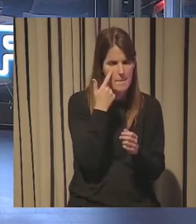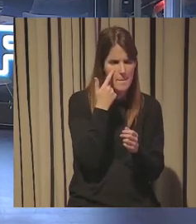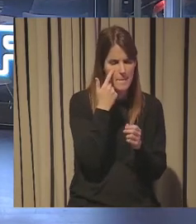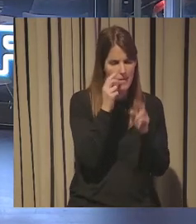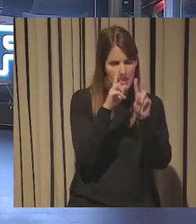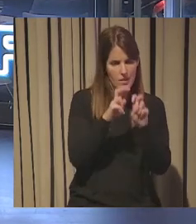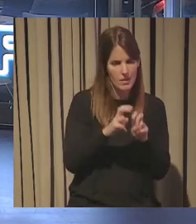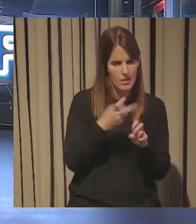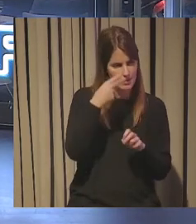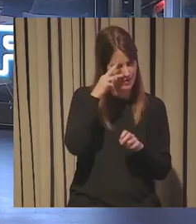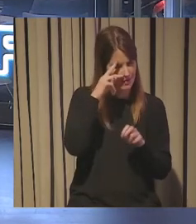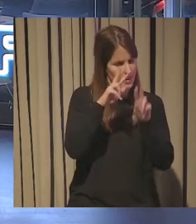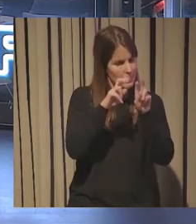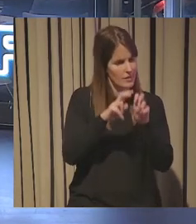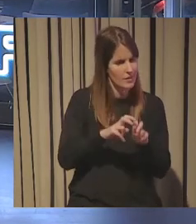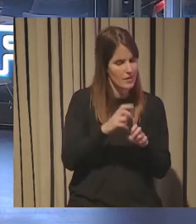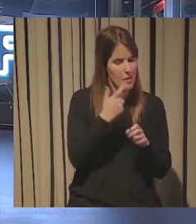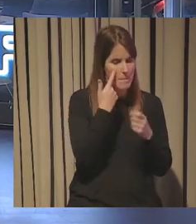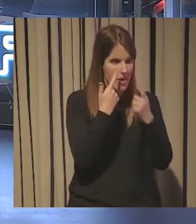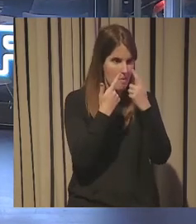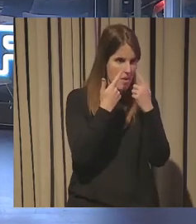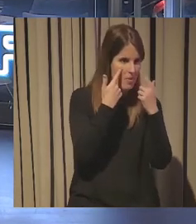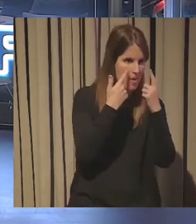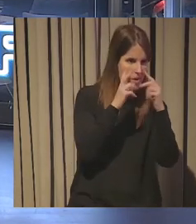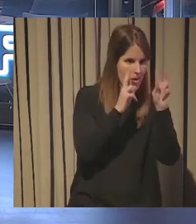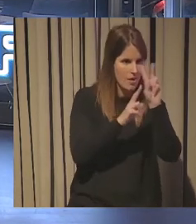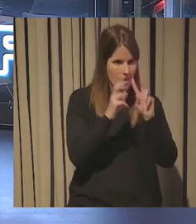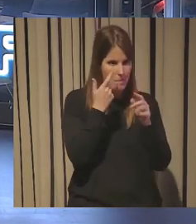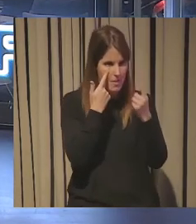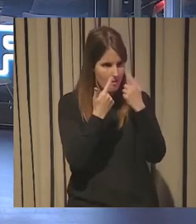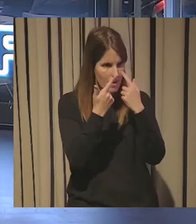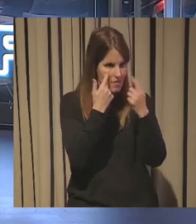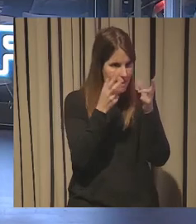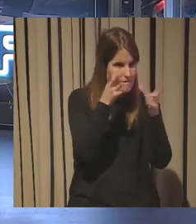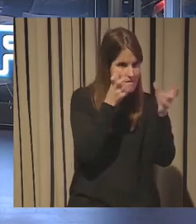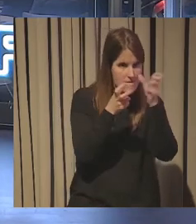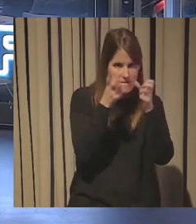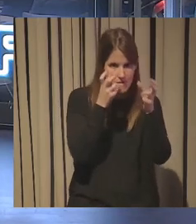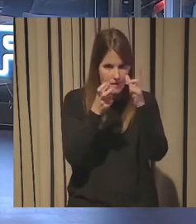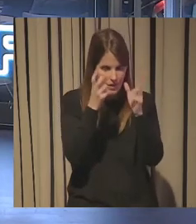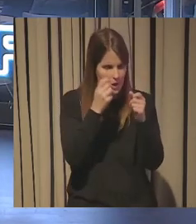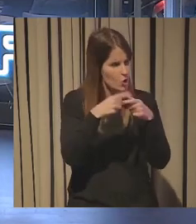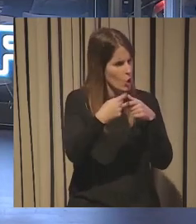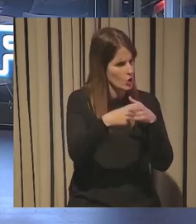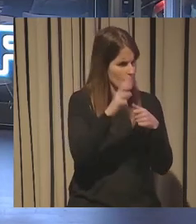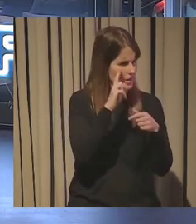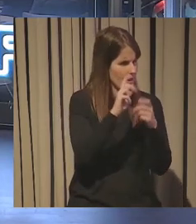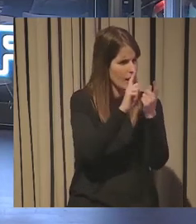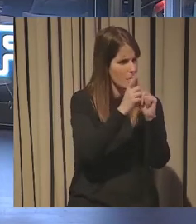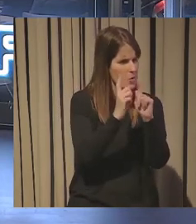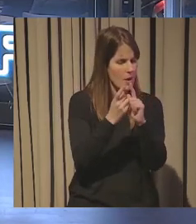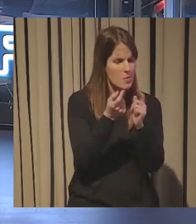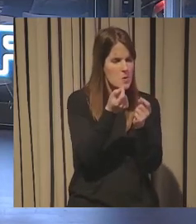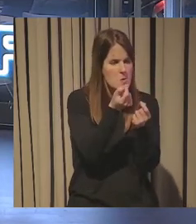es analista de tendencias ve cosas y ve señales de cambio en muchos en el día a día entonces ¿cómo hacemos